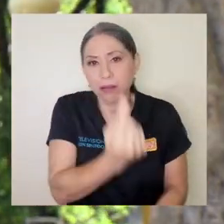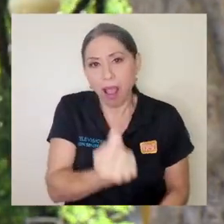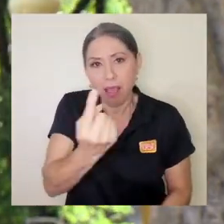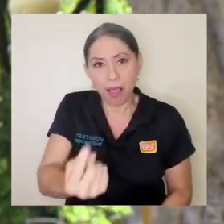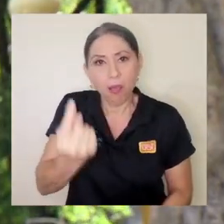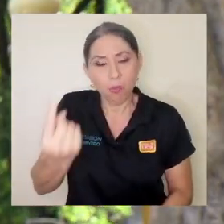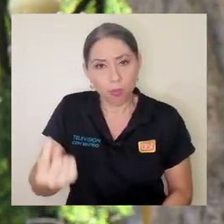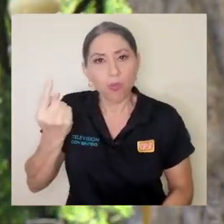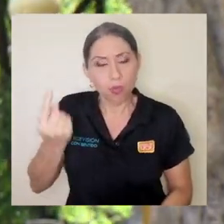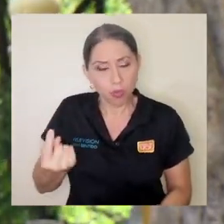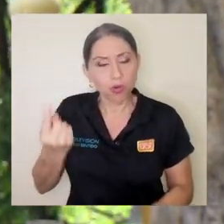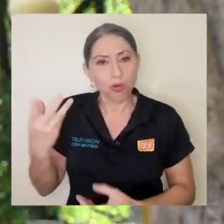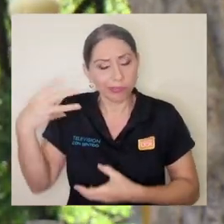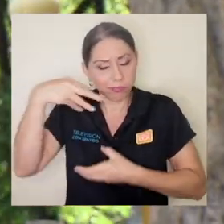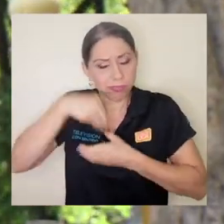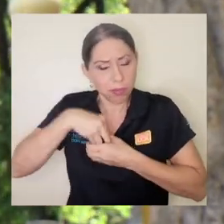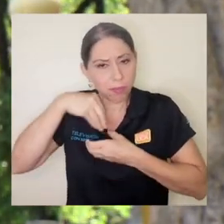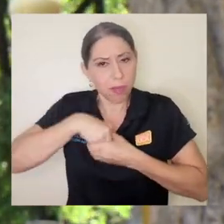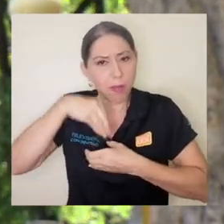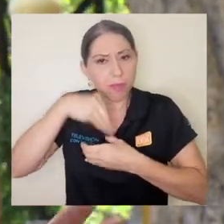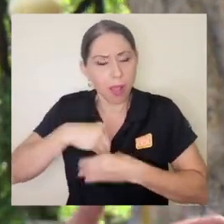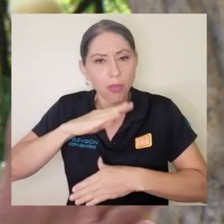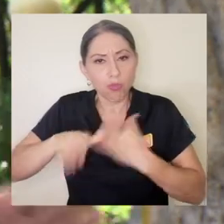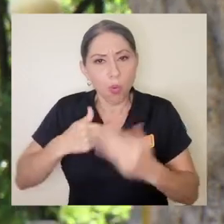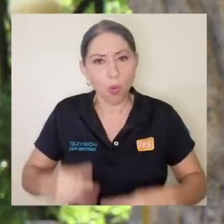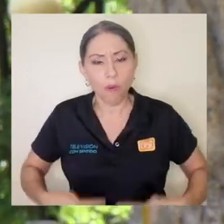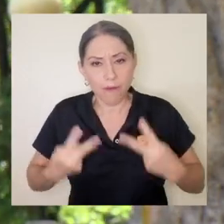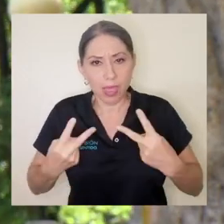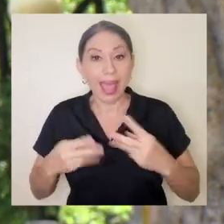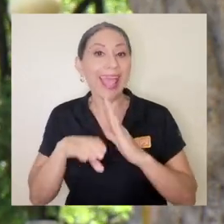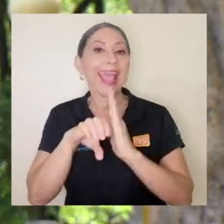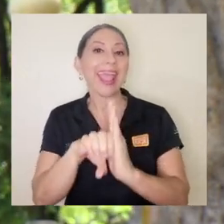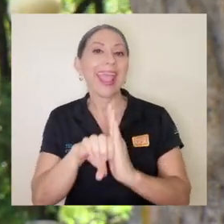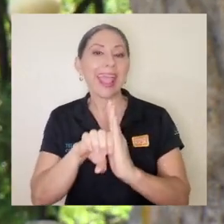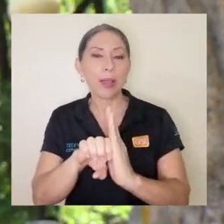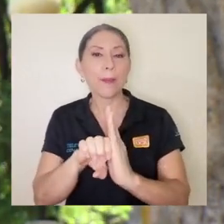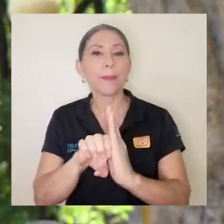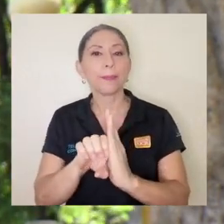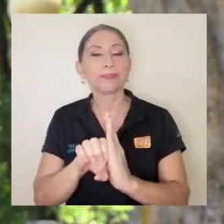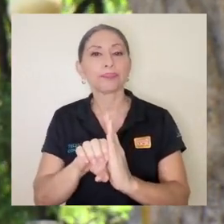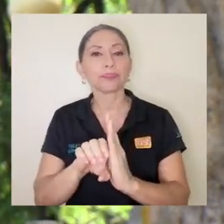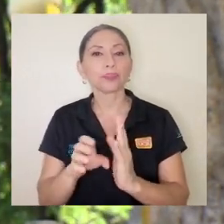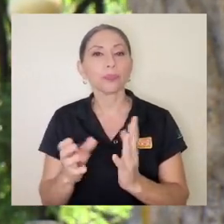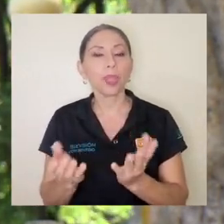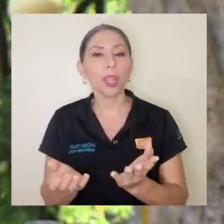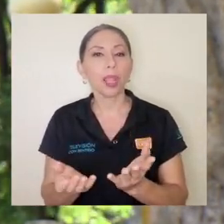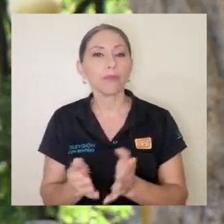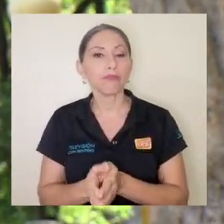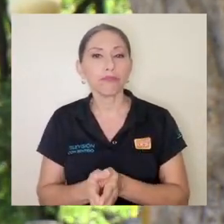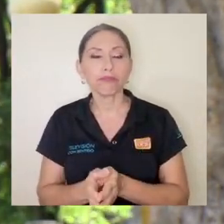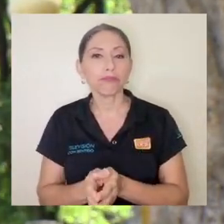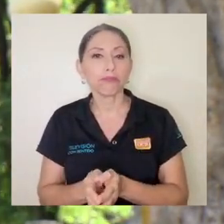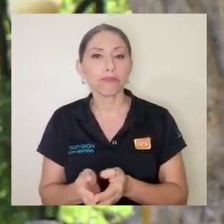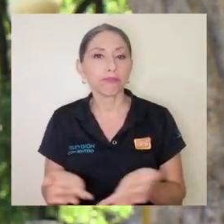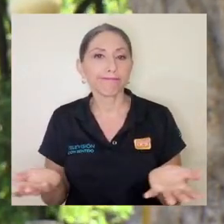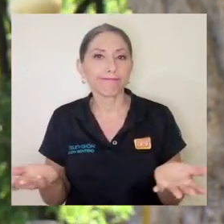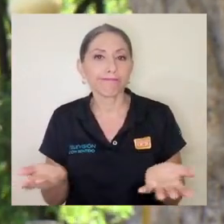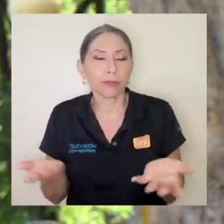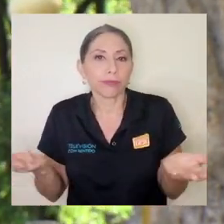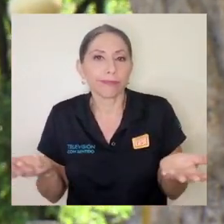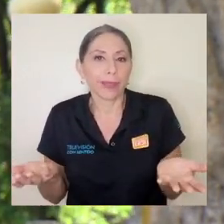asociadas a las experiencias que cada uno de nosotros va teniendo a lo largo de su vida. Entonces, si por ejemplo